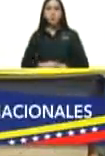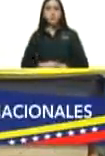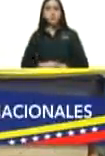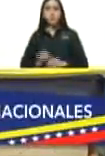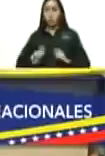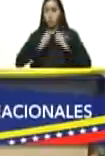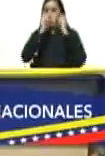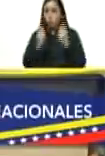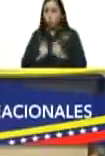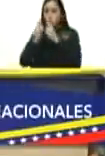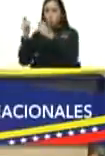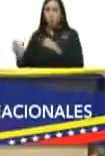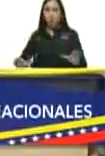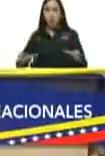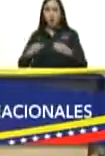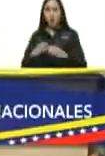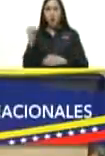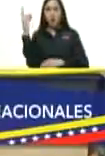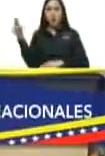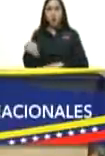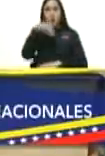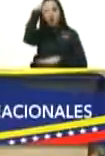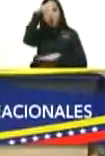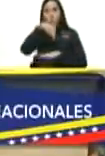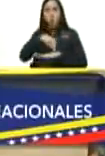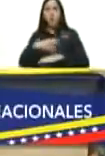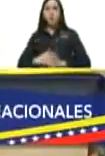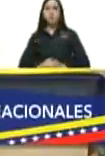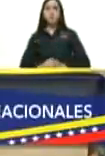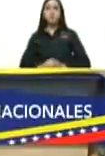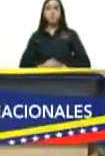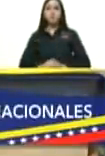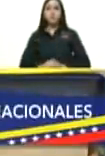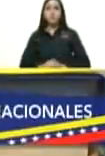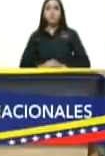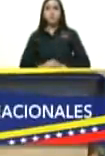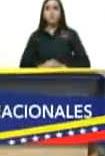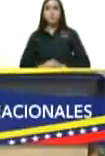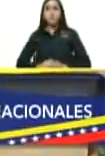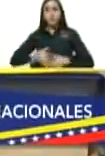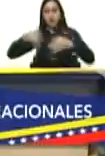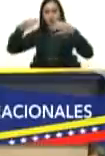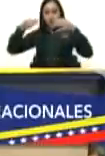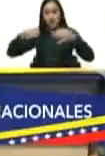ante la nueva asamblea nacional legítima